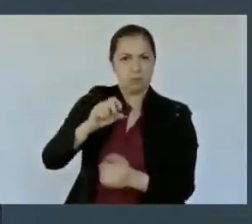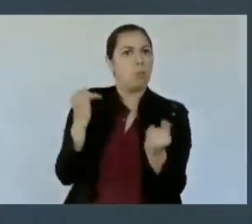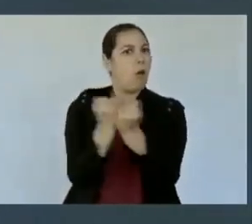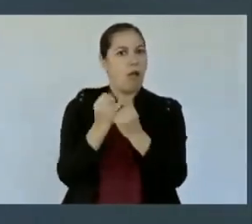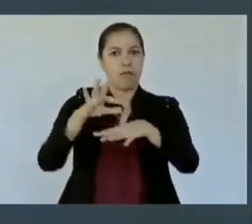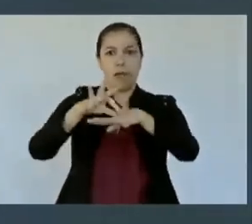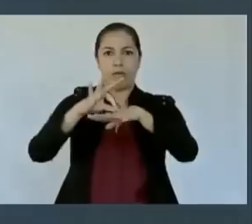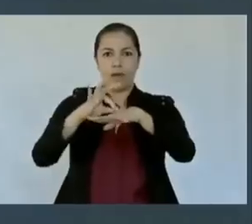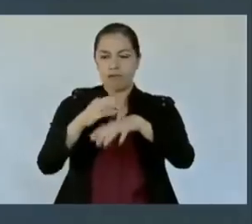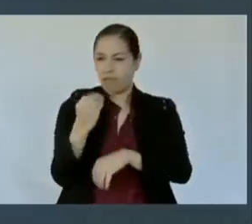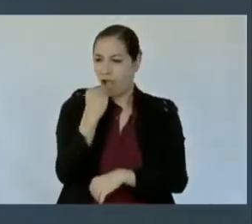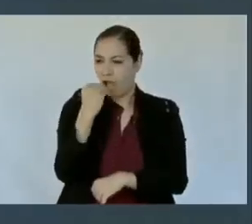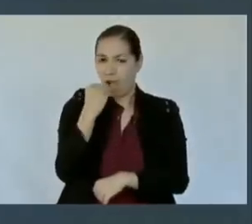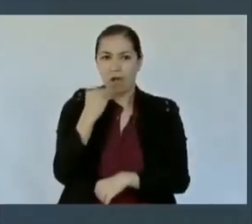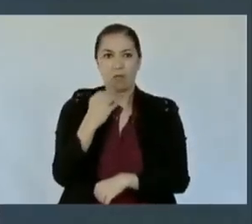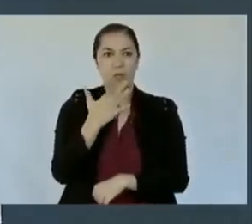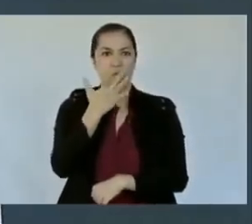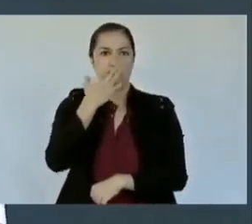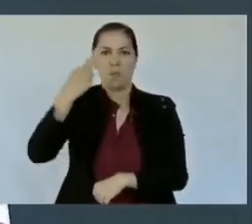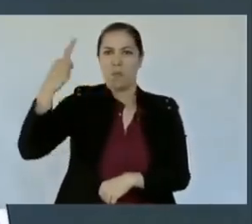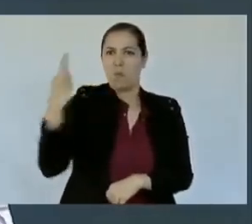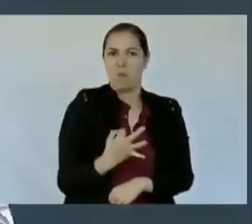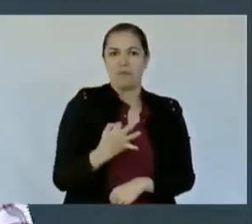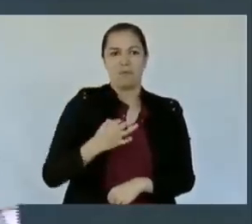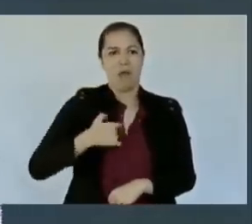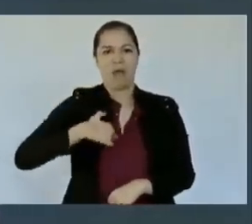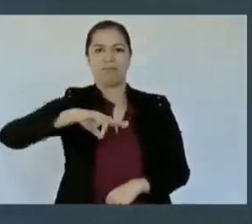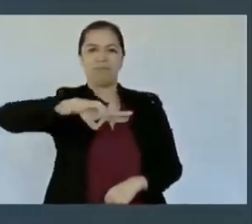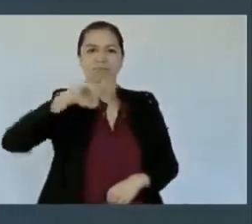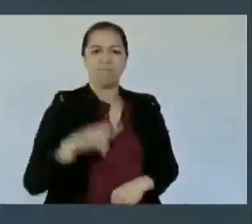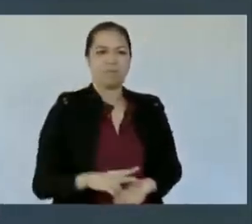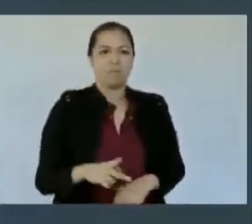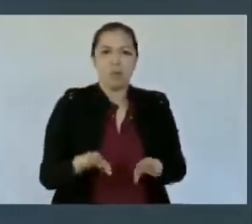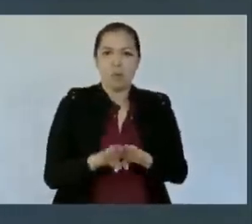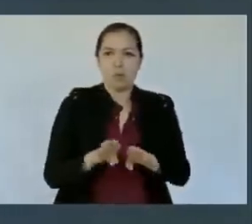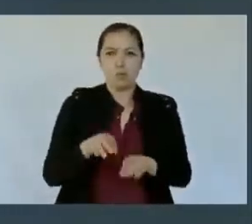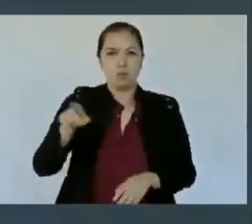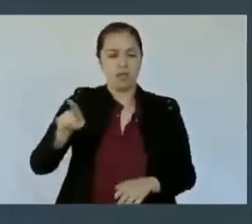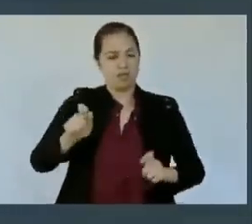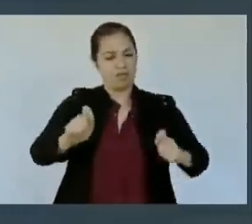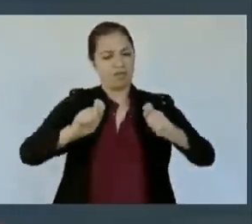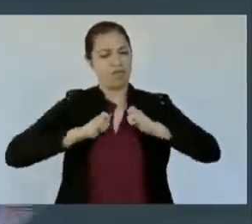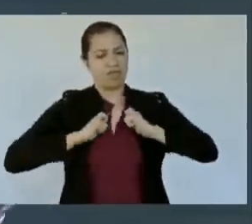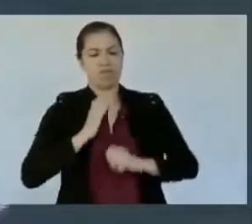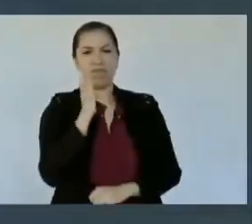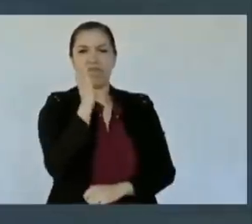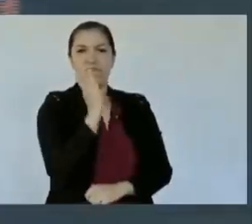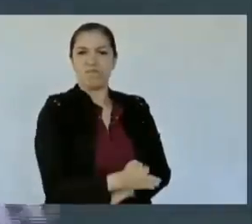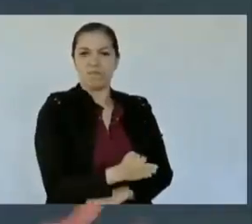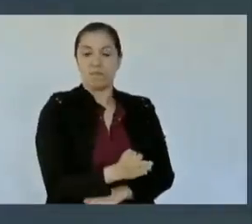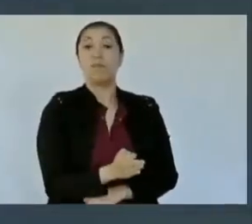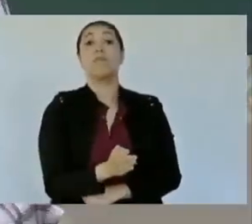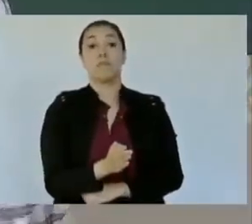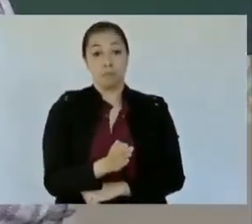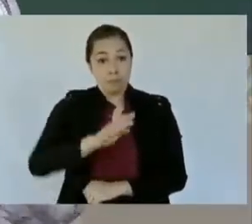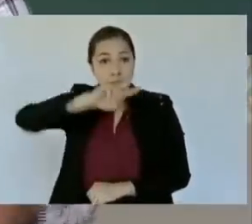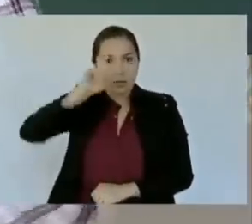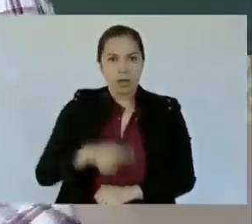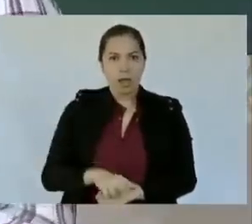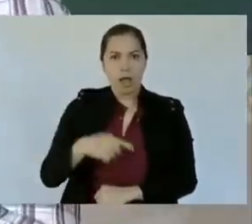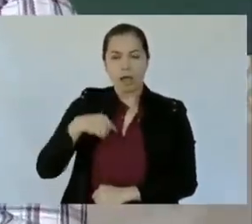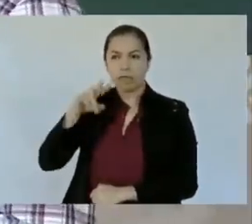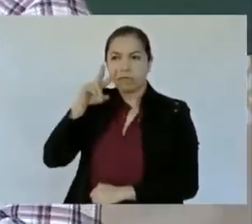Y yo realmente, pues aventarse un boleto como esta no es cualquier cosa, porque además vemos un gran trabajo de